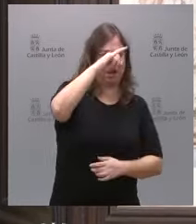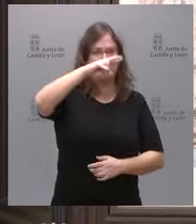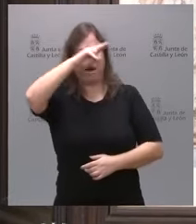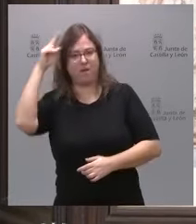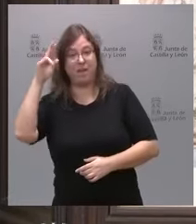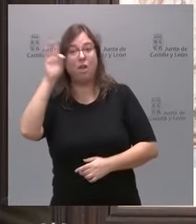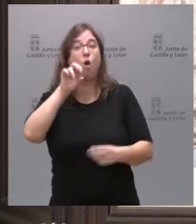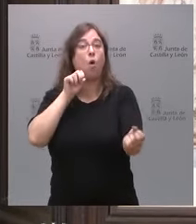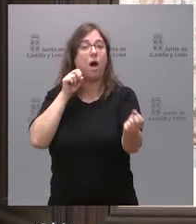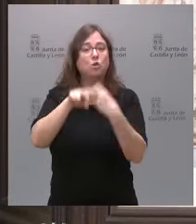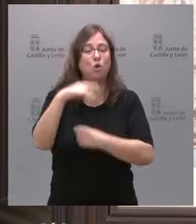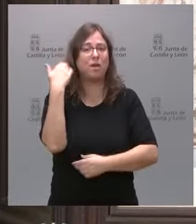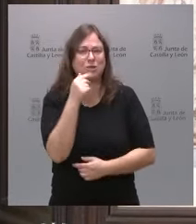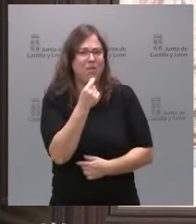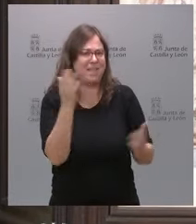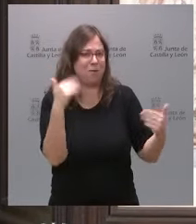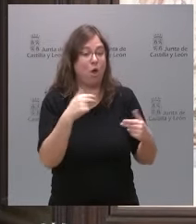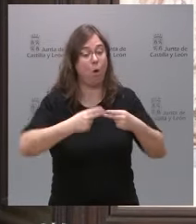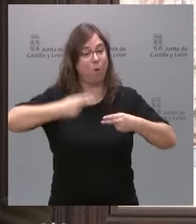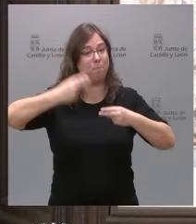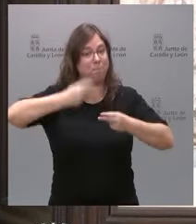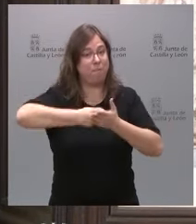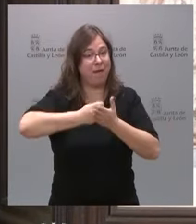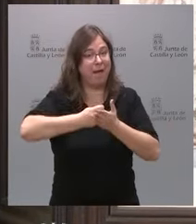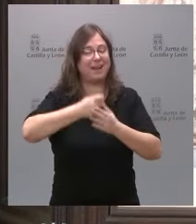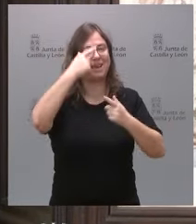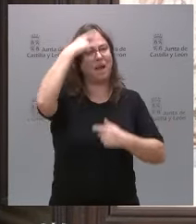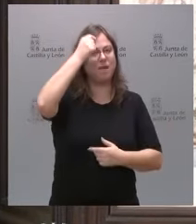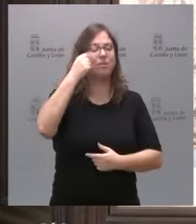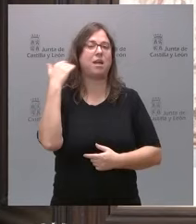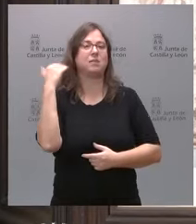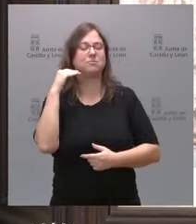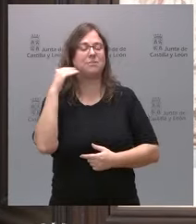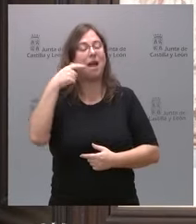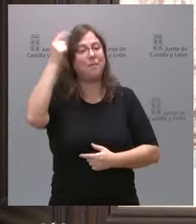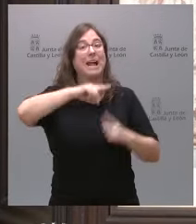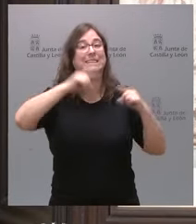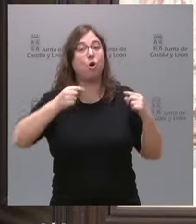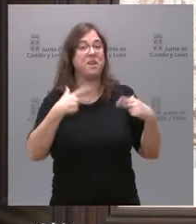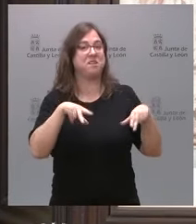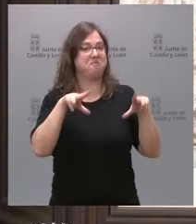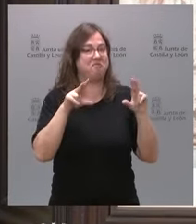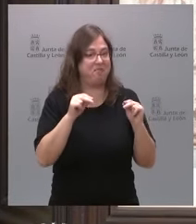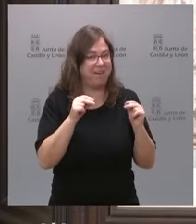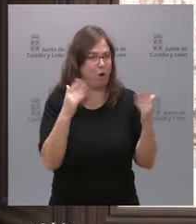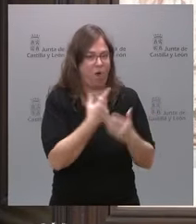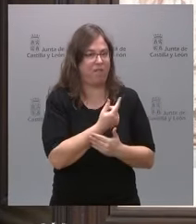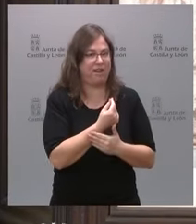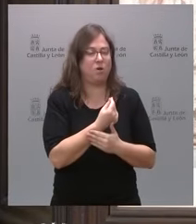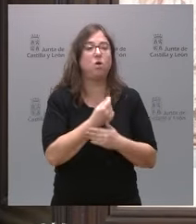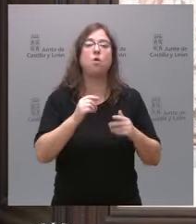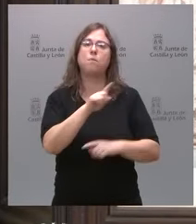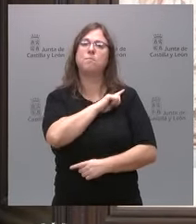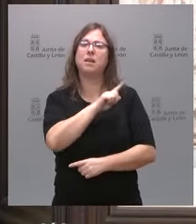de Soria, ni para eliminar los peajes de Ávila o Segovia, ni para el campamento militar de Montelarreina